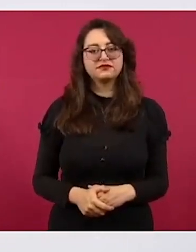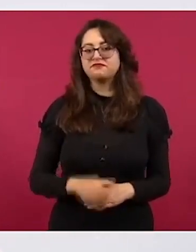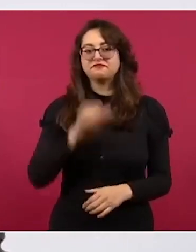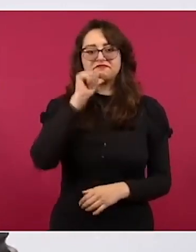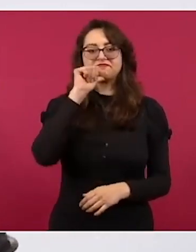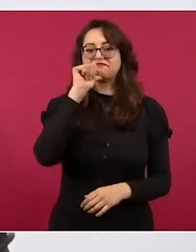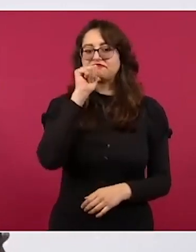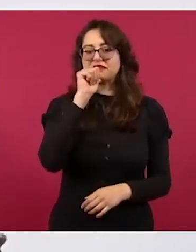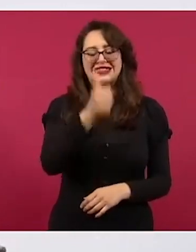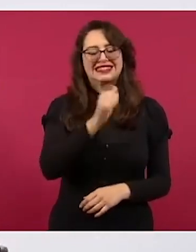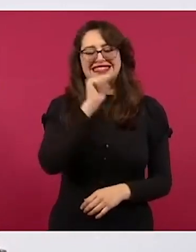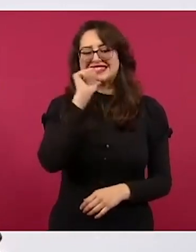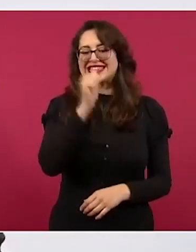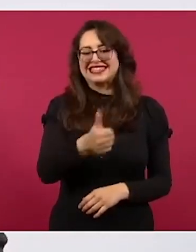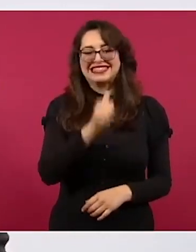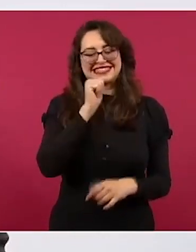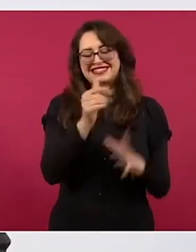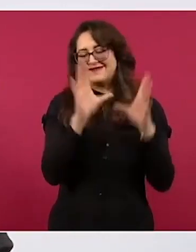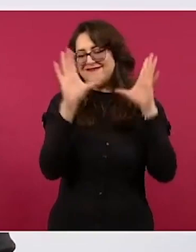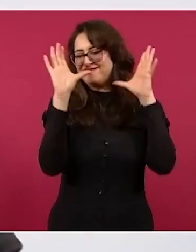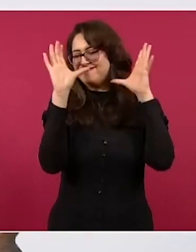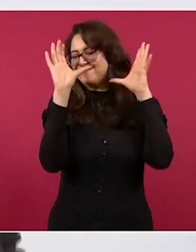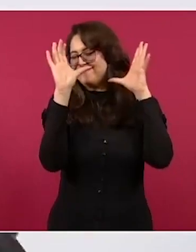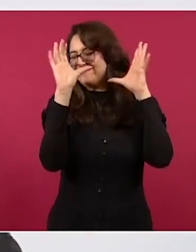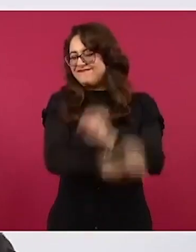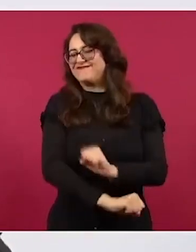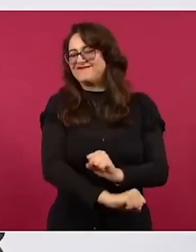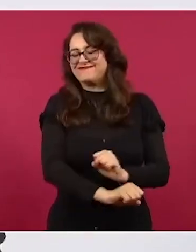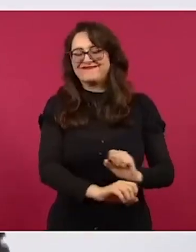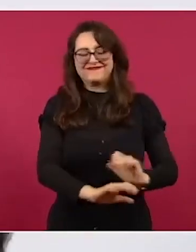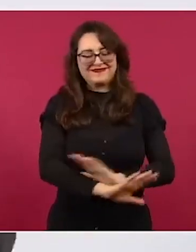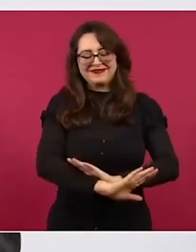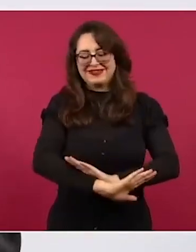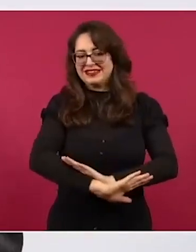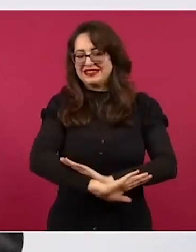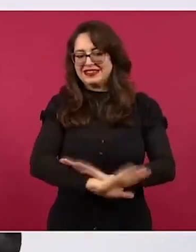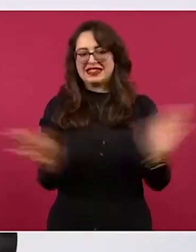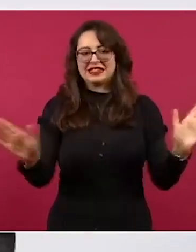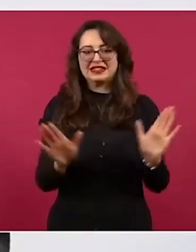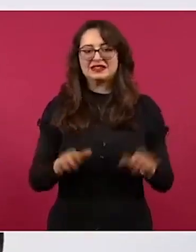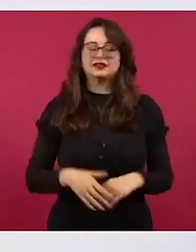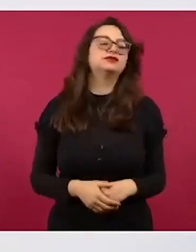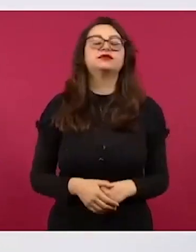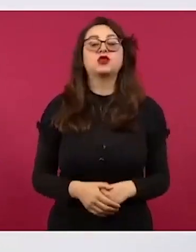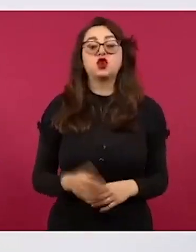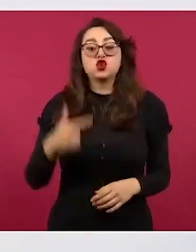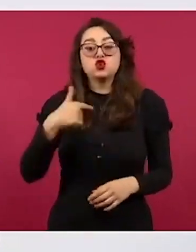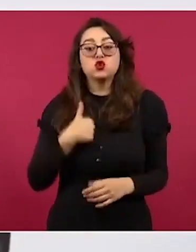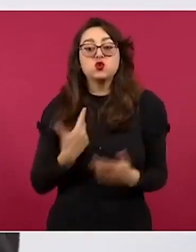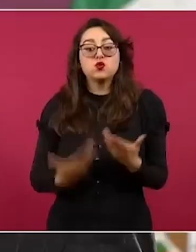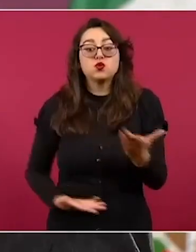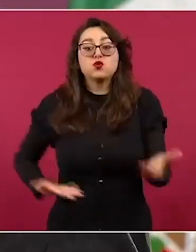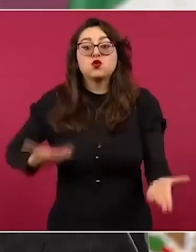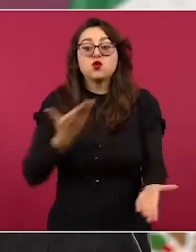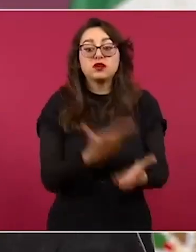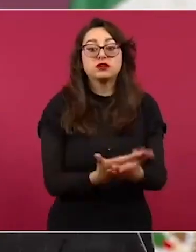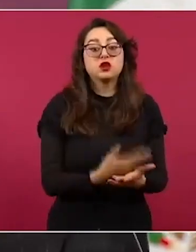nada, nada, nada. Esto del cambalache que le estoy proponiendo,